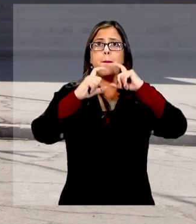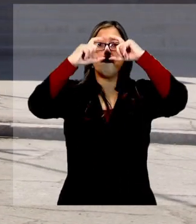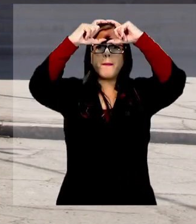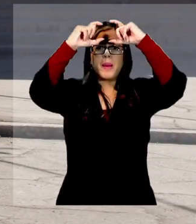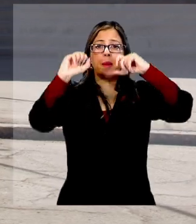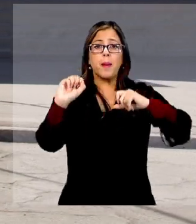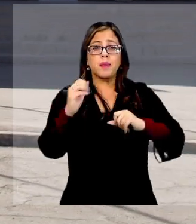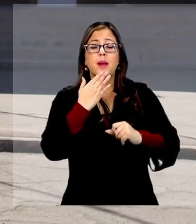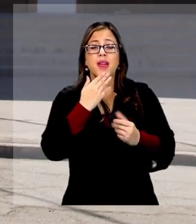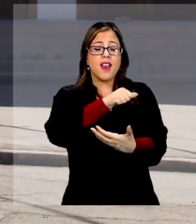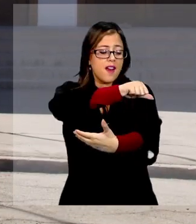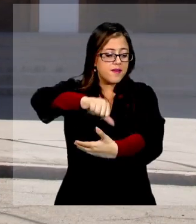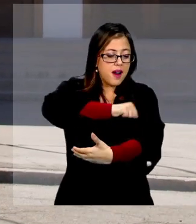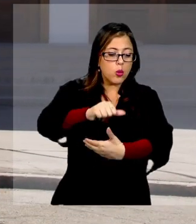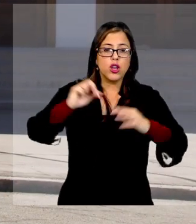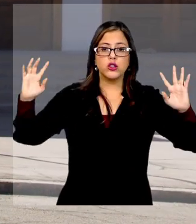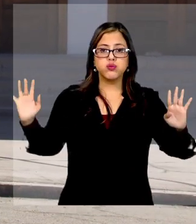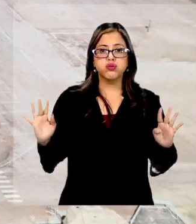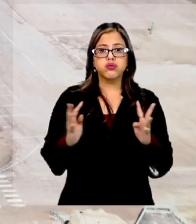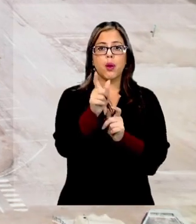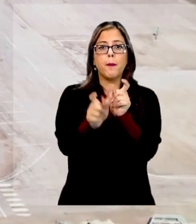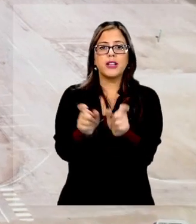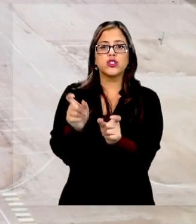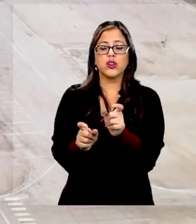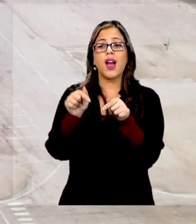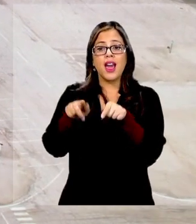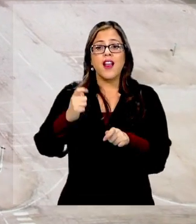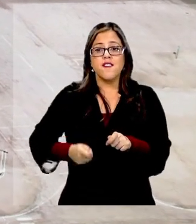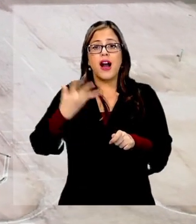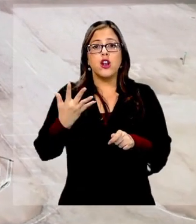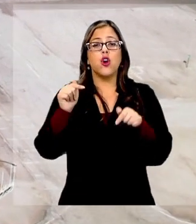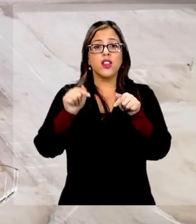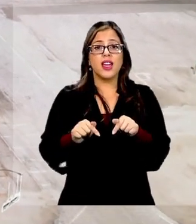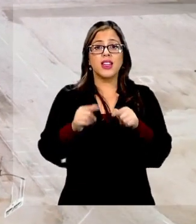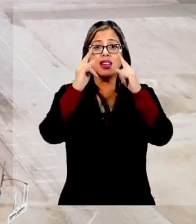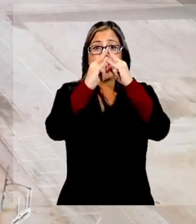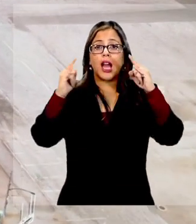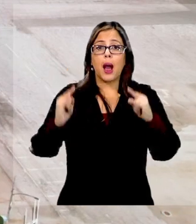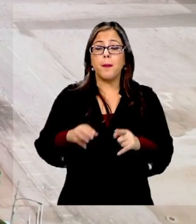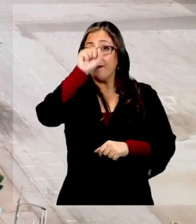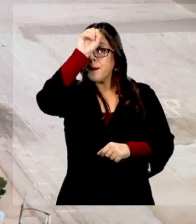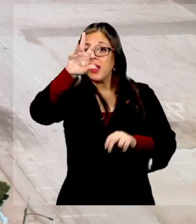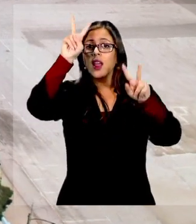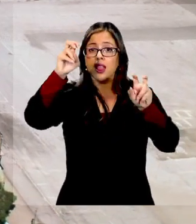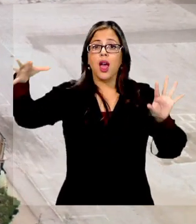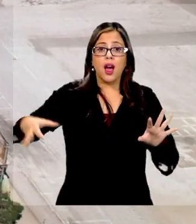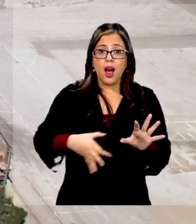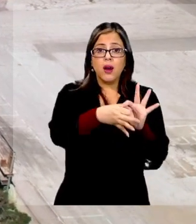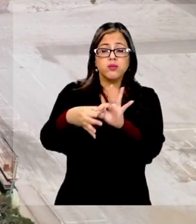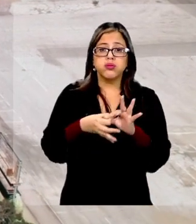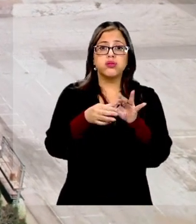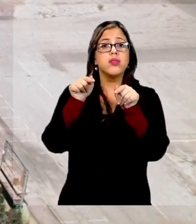donde se reunía la gente. El valor del campamento minero reside en su condición de conjunto.